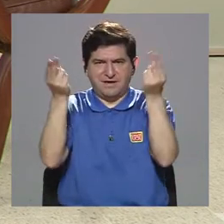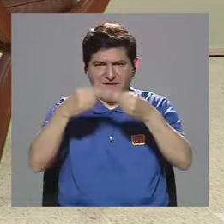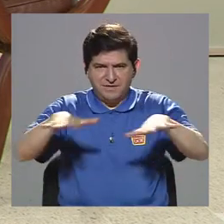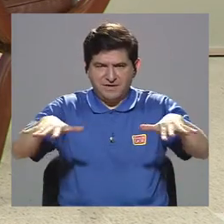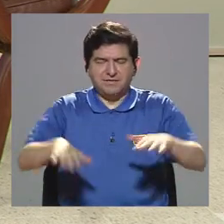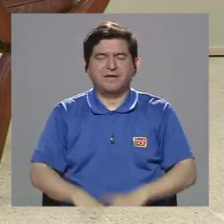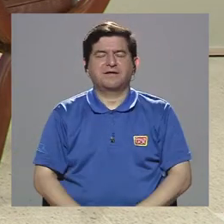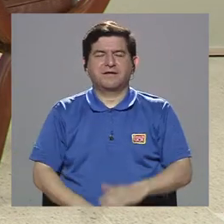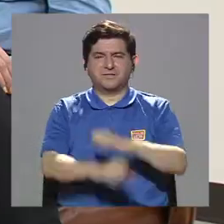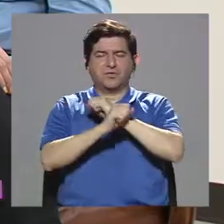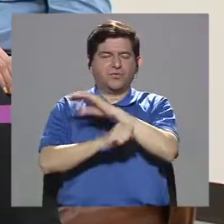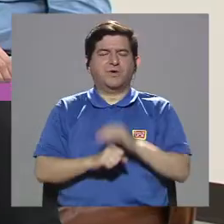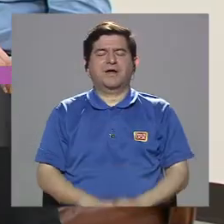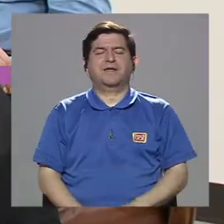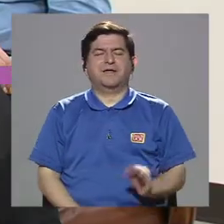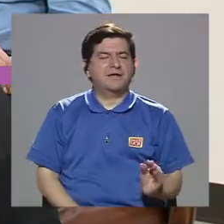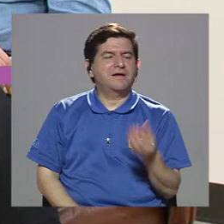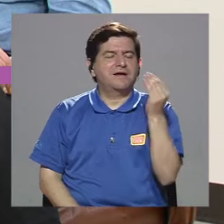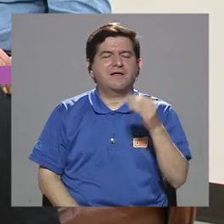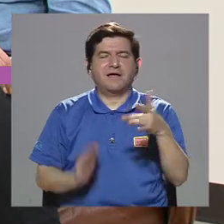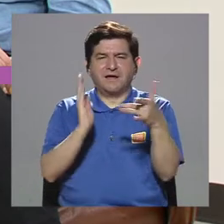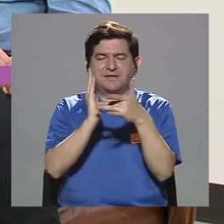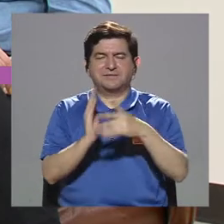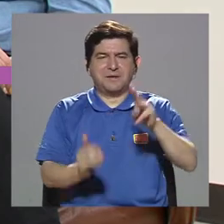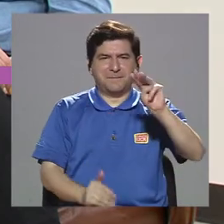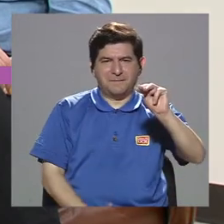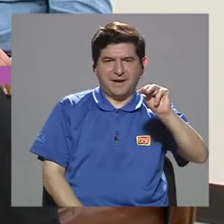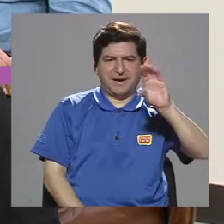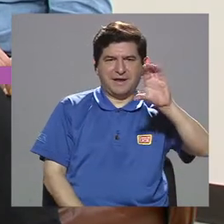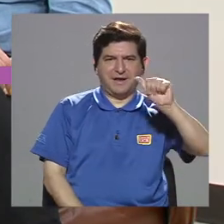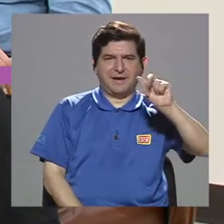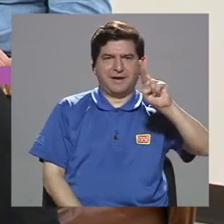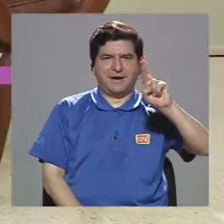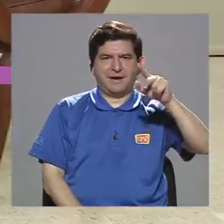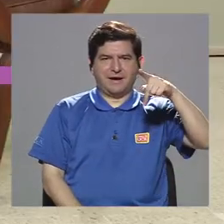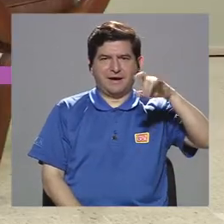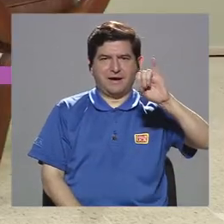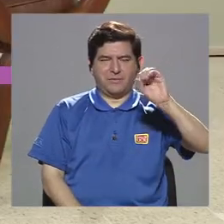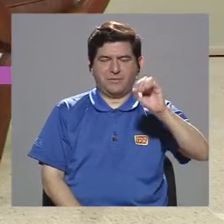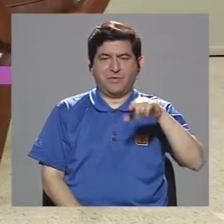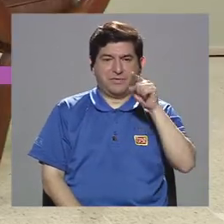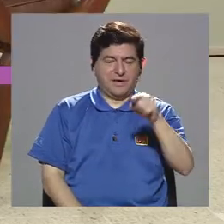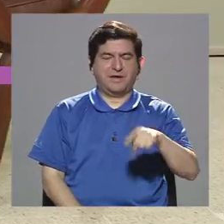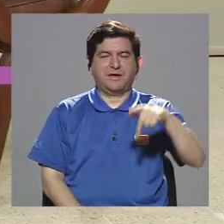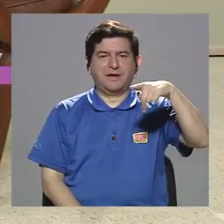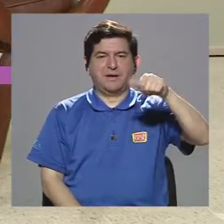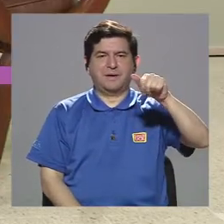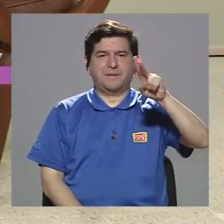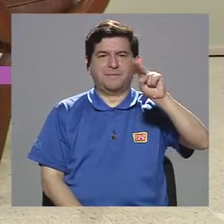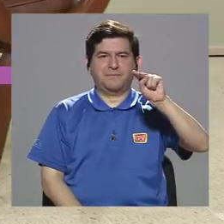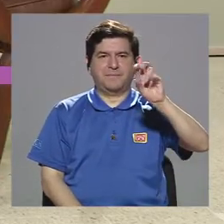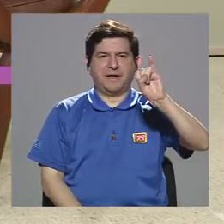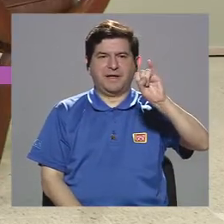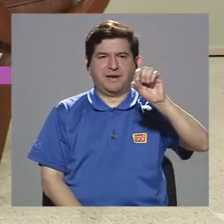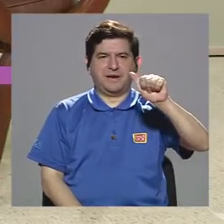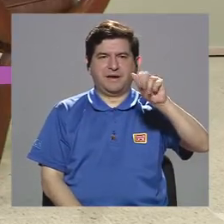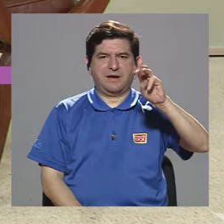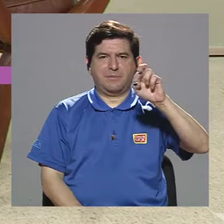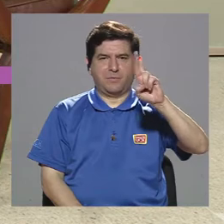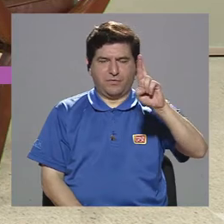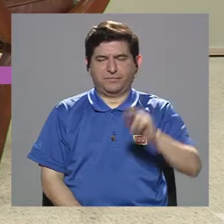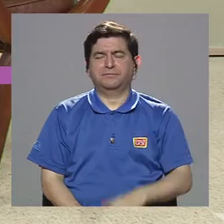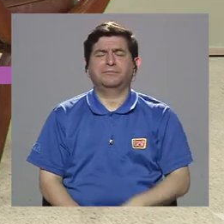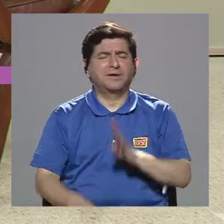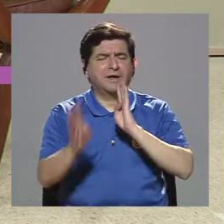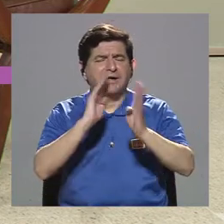tecnológica con Mariam Carpio de Pan y Amor. Estábamos conversando acerca de, bueno, del por